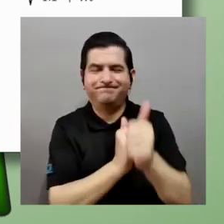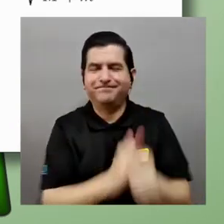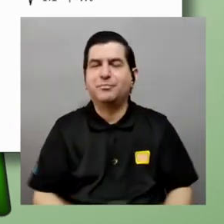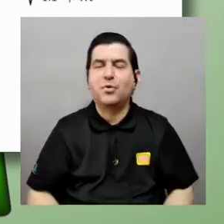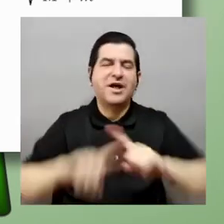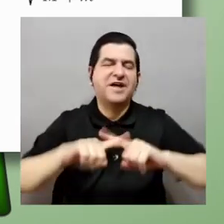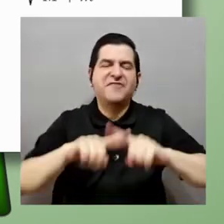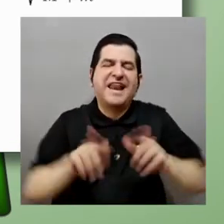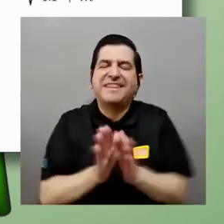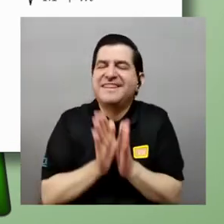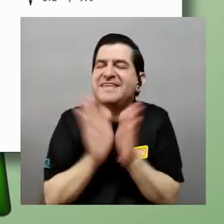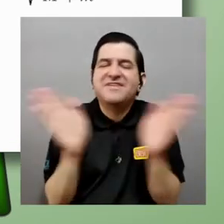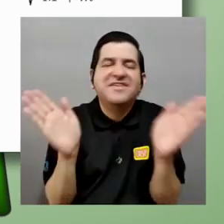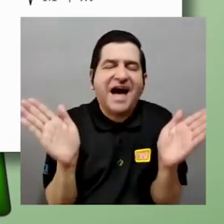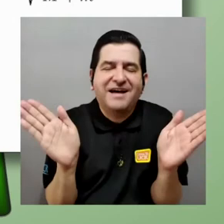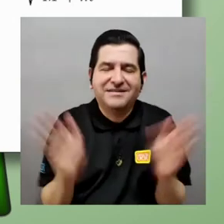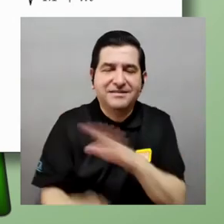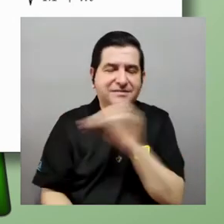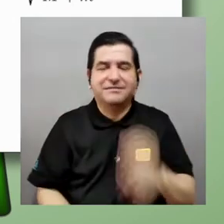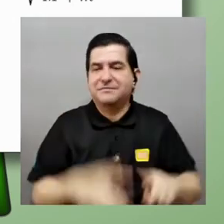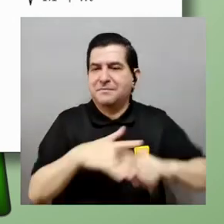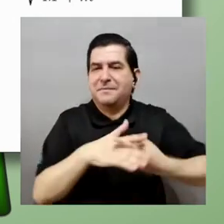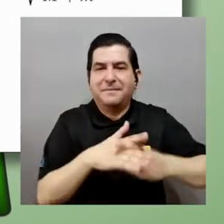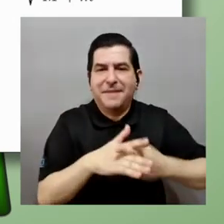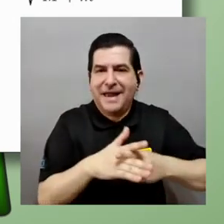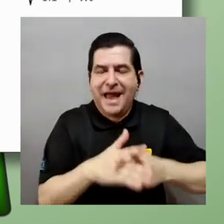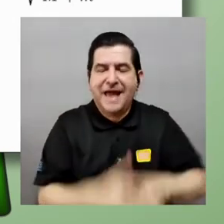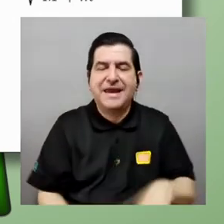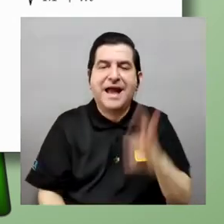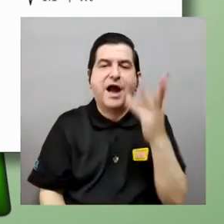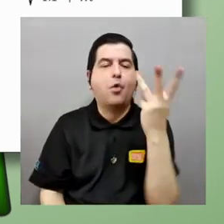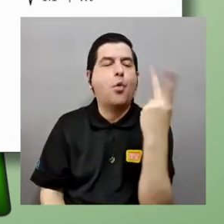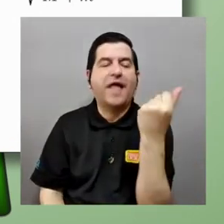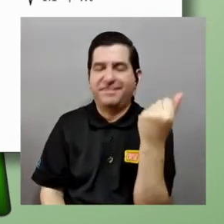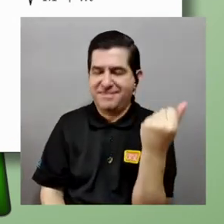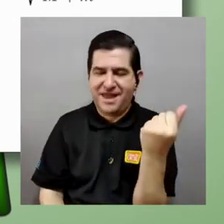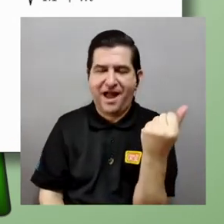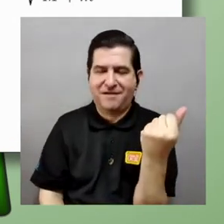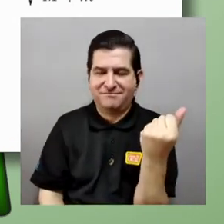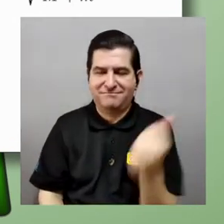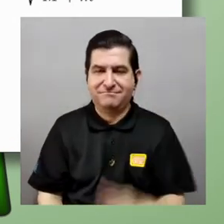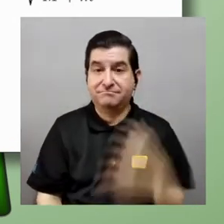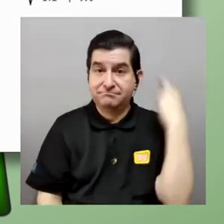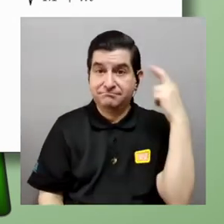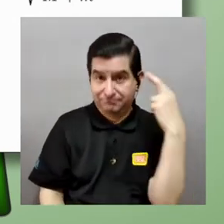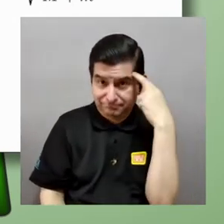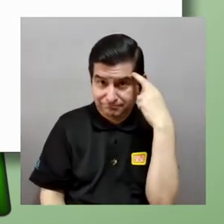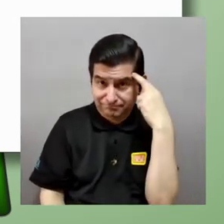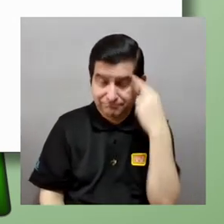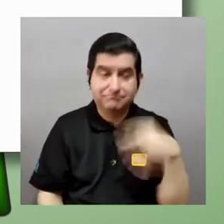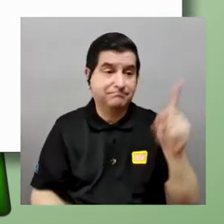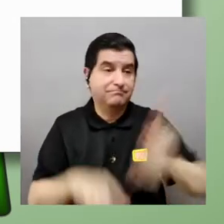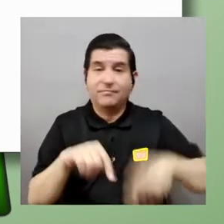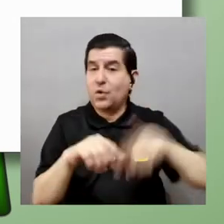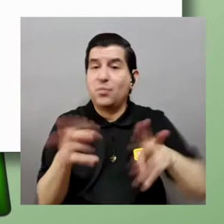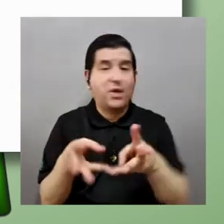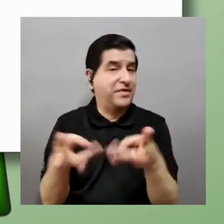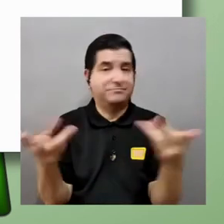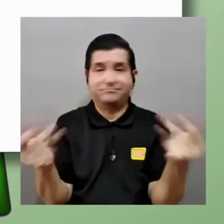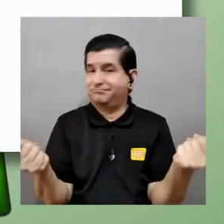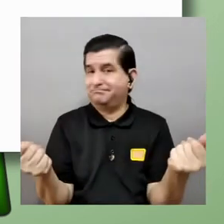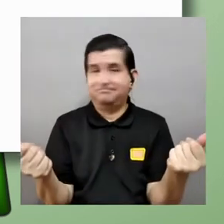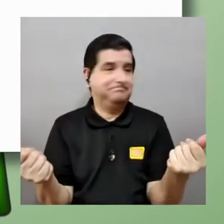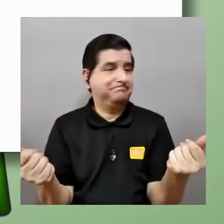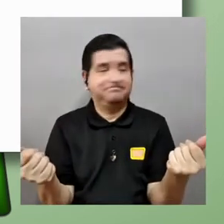superados por la relatividad general o por la mecánica perdón la mecánica cuántica pues no los